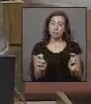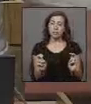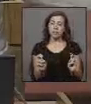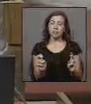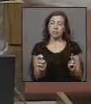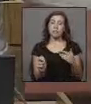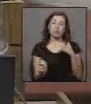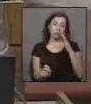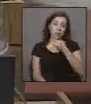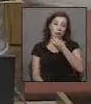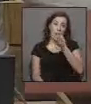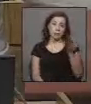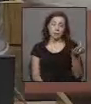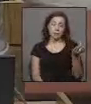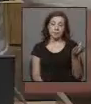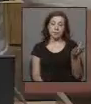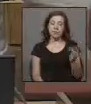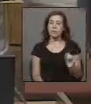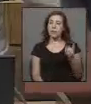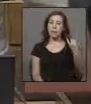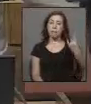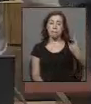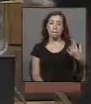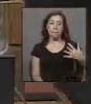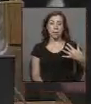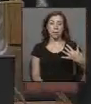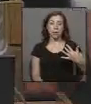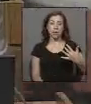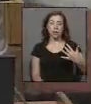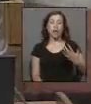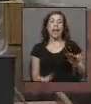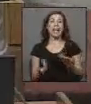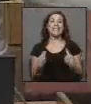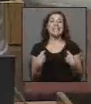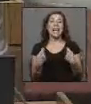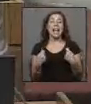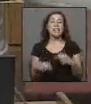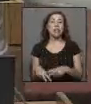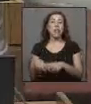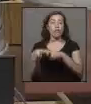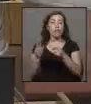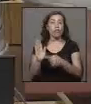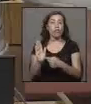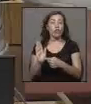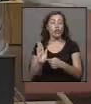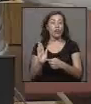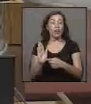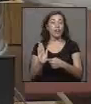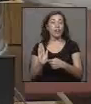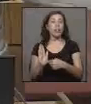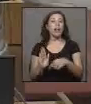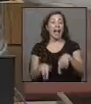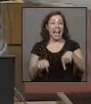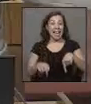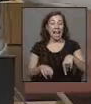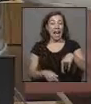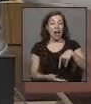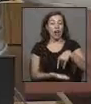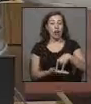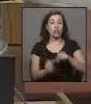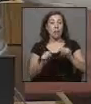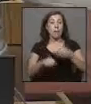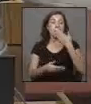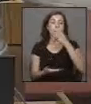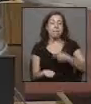tampoco puedo dejar pasar, las prioridades en el destino de los recursos que en este mismo Congreso se aprobaron para financiar el